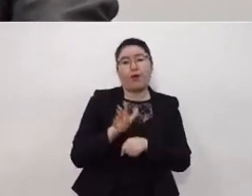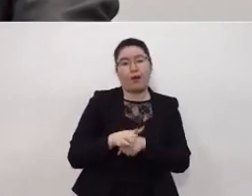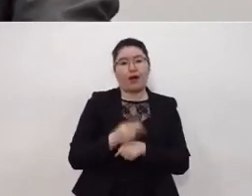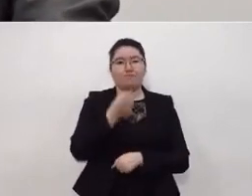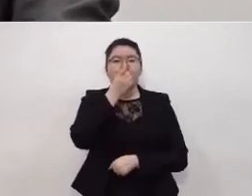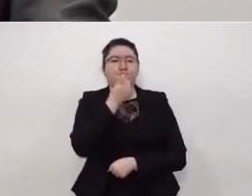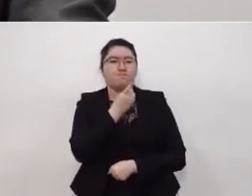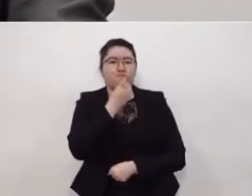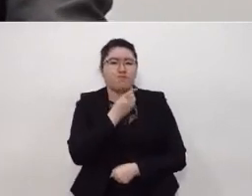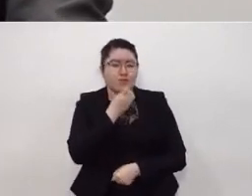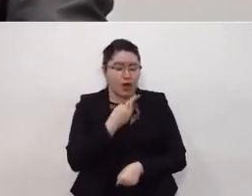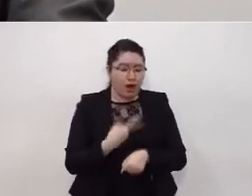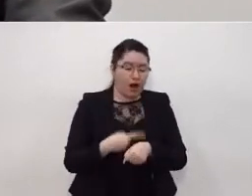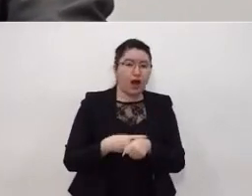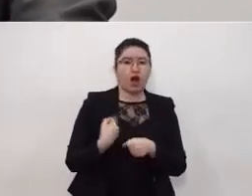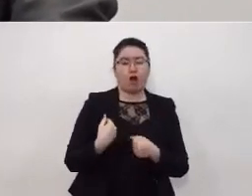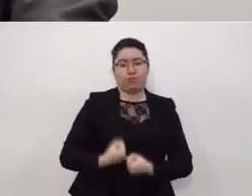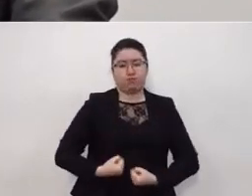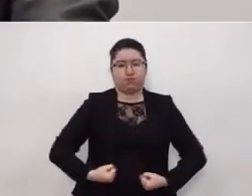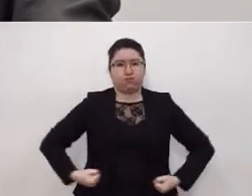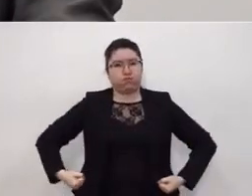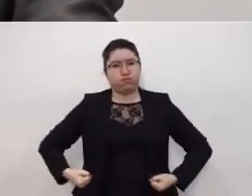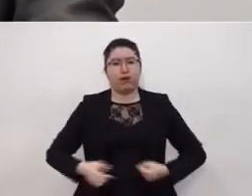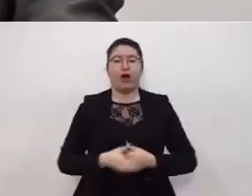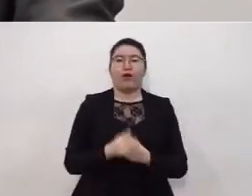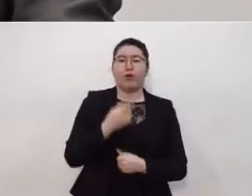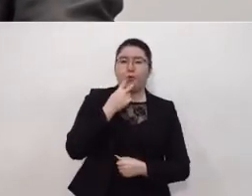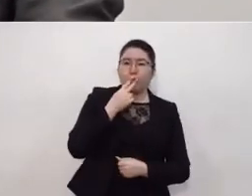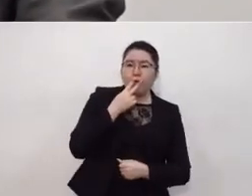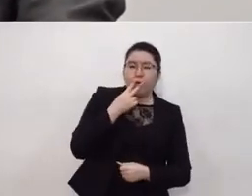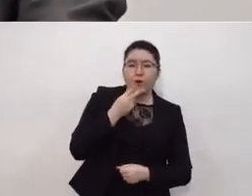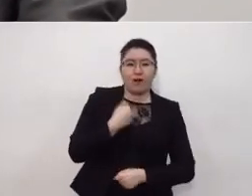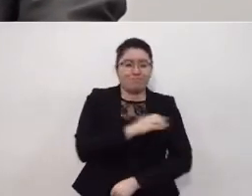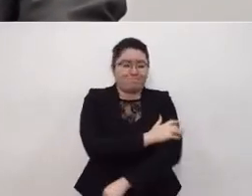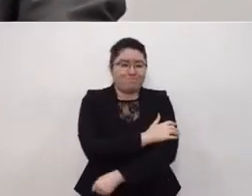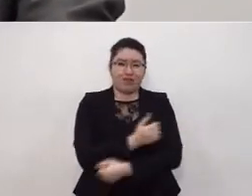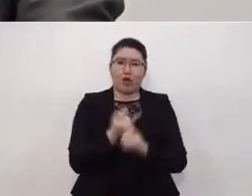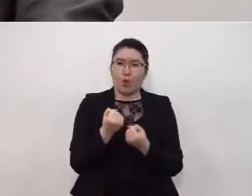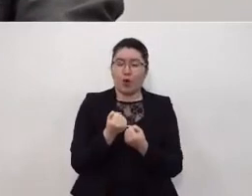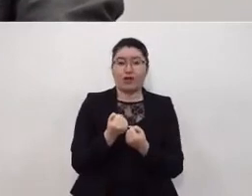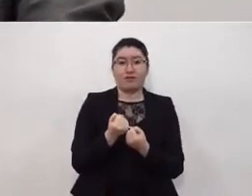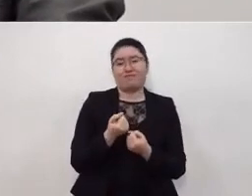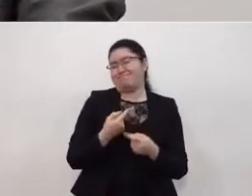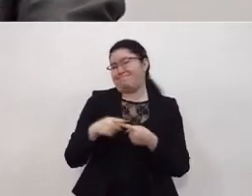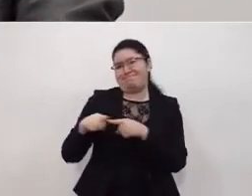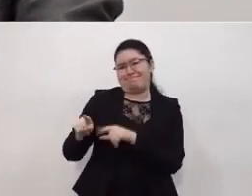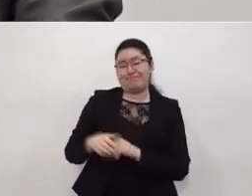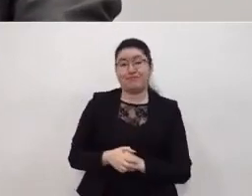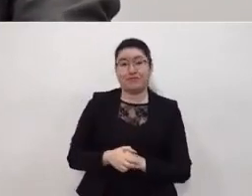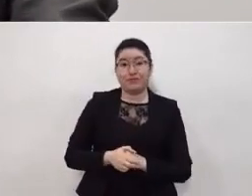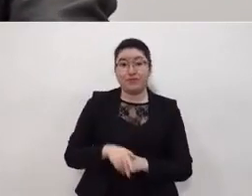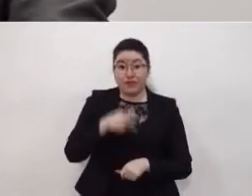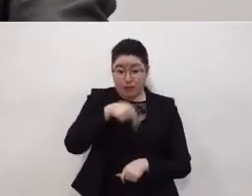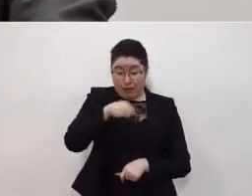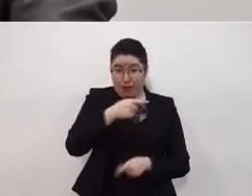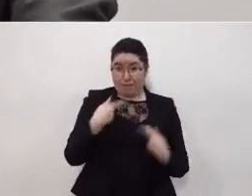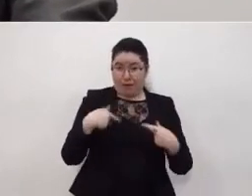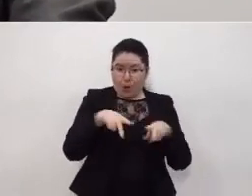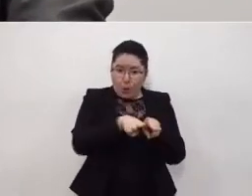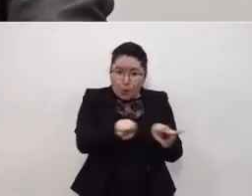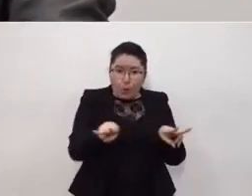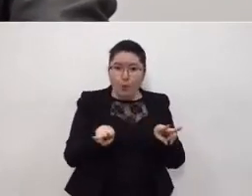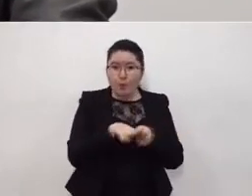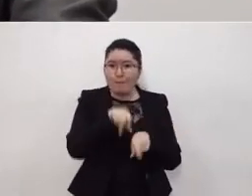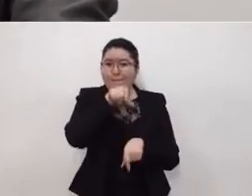hipertensión, sobrepeso y obesidad, tabaquismo, etc. Hay que acudir lo más pronto posible, especialmente las personas que tienen